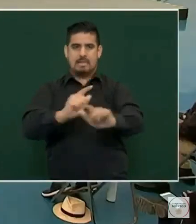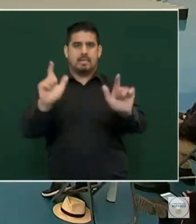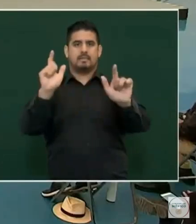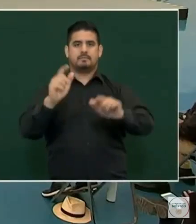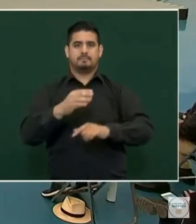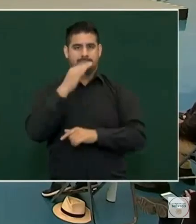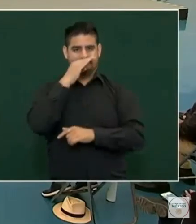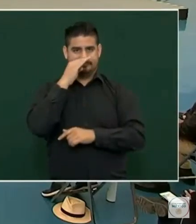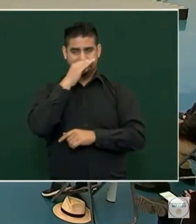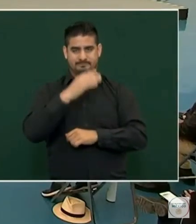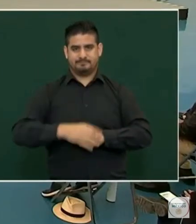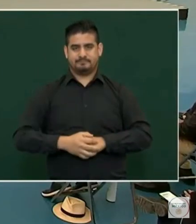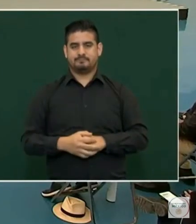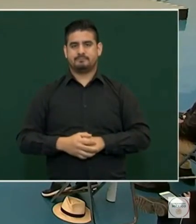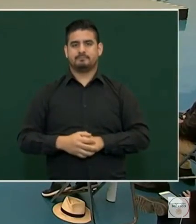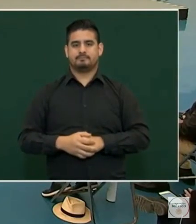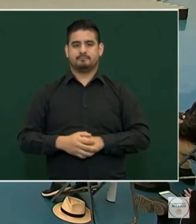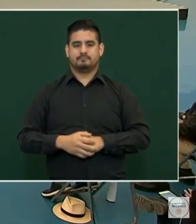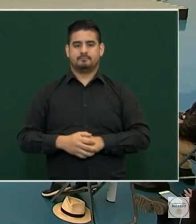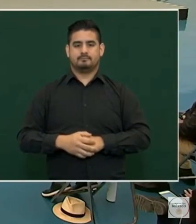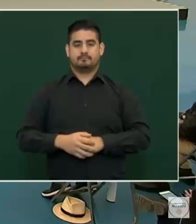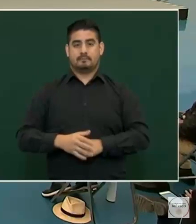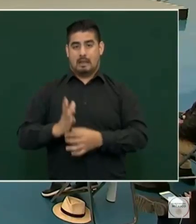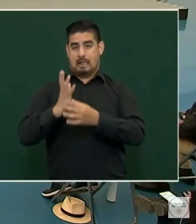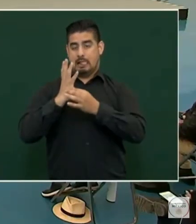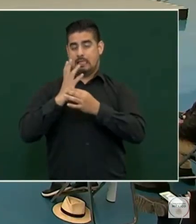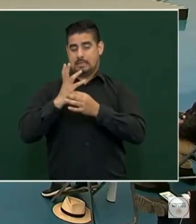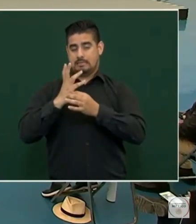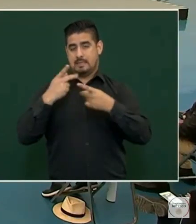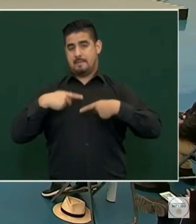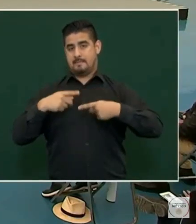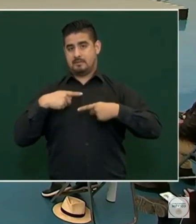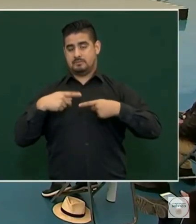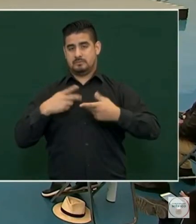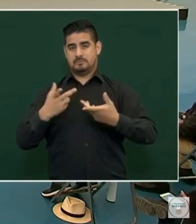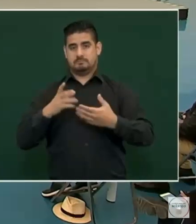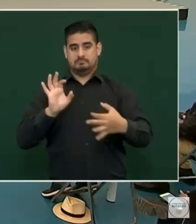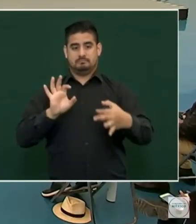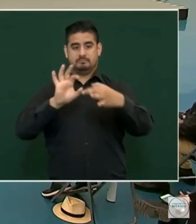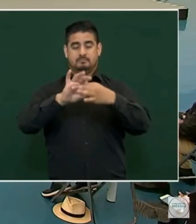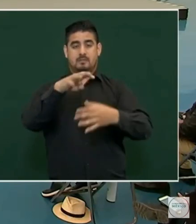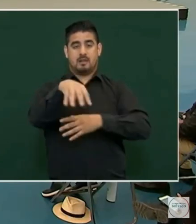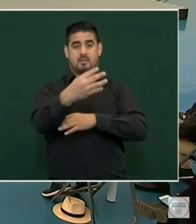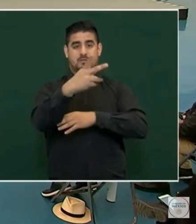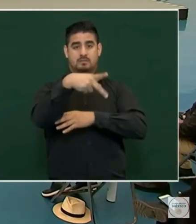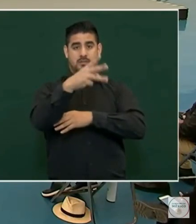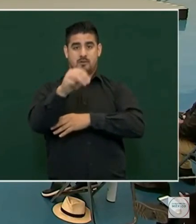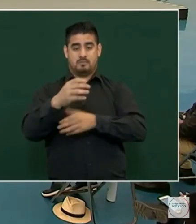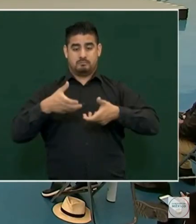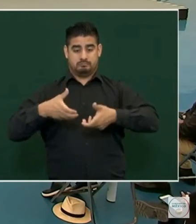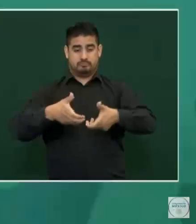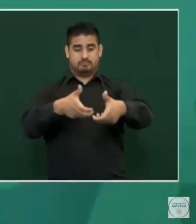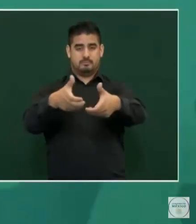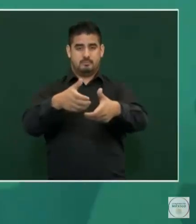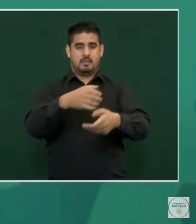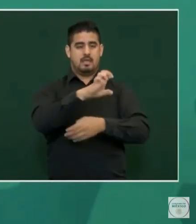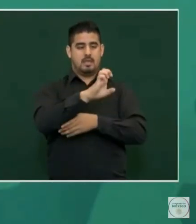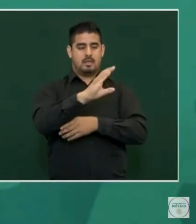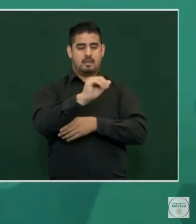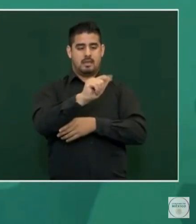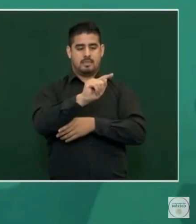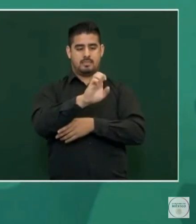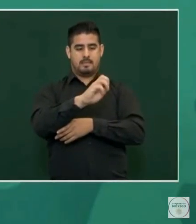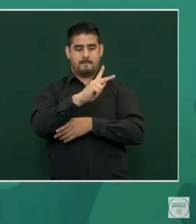Ahora, dicen los de comunicaciones que los 14 kilómetros de Catepec al